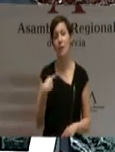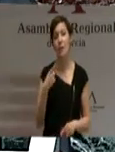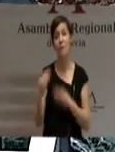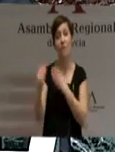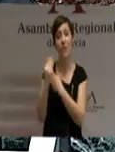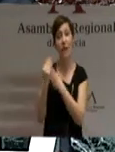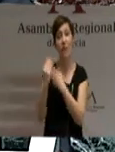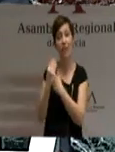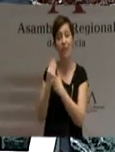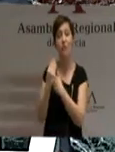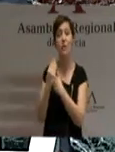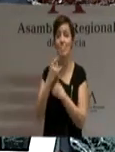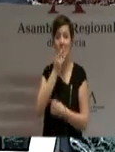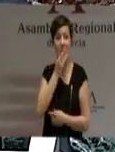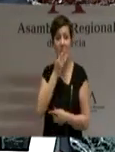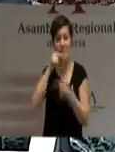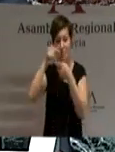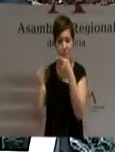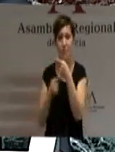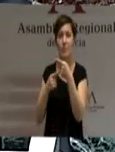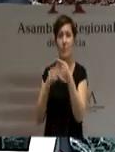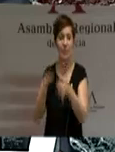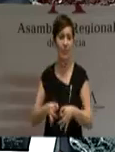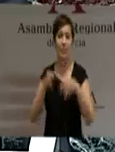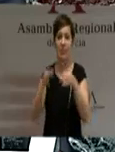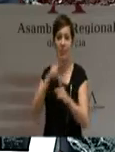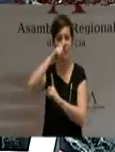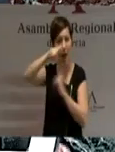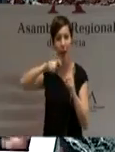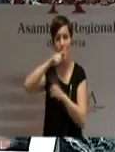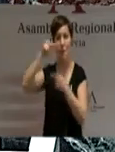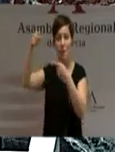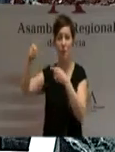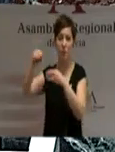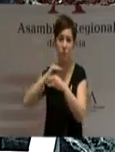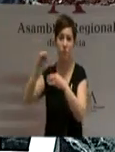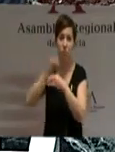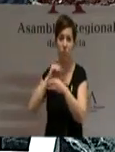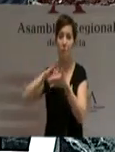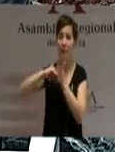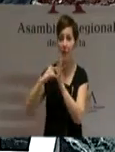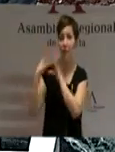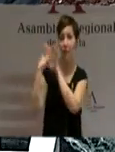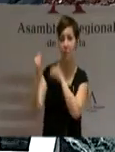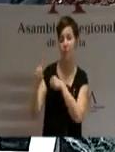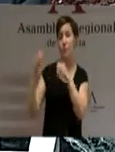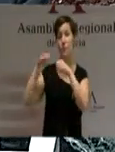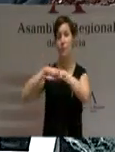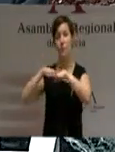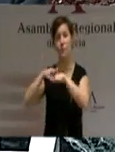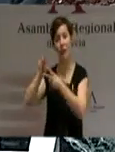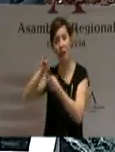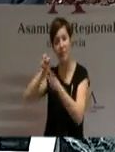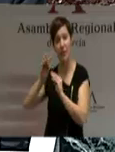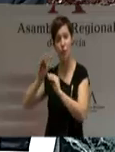autonómica defectuosa, habrá que ir adoptando medidas pactadas con el Ministerio de Hacienda que no supongan detrimento de la calidad de vida